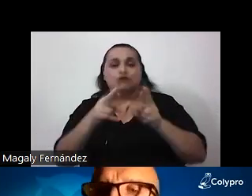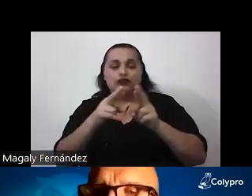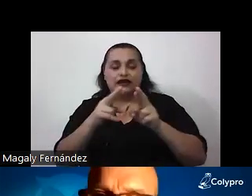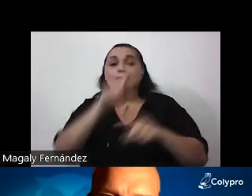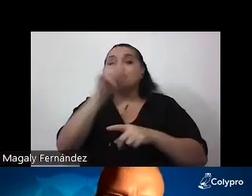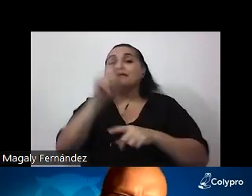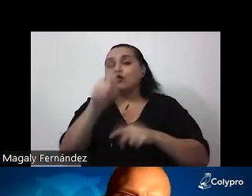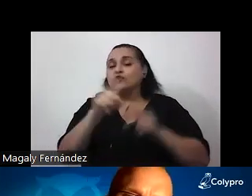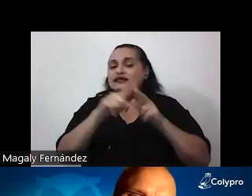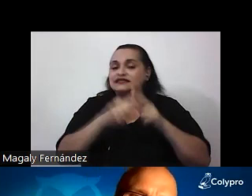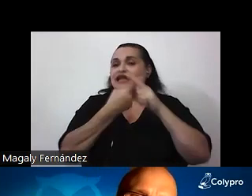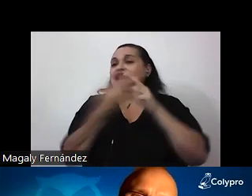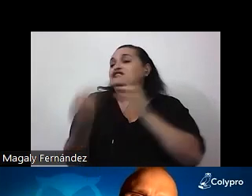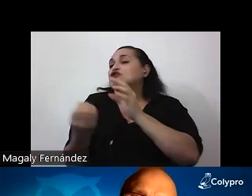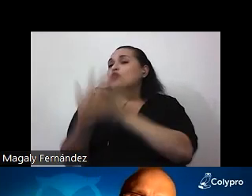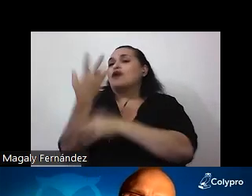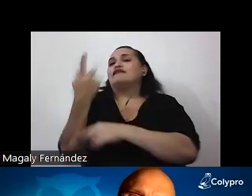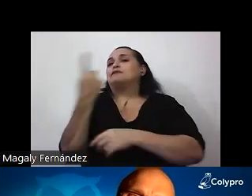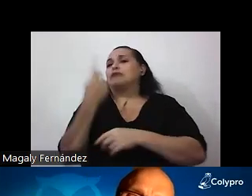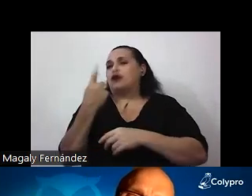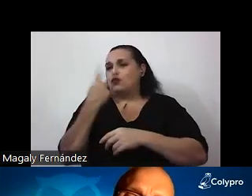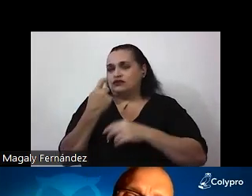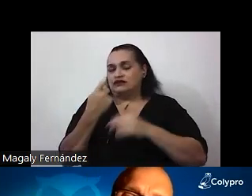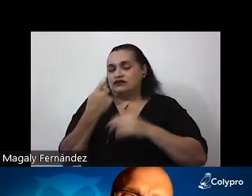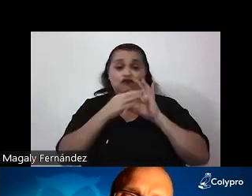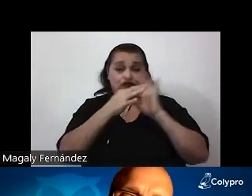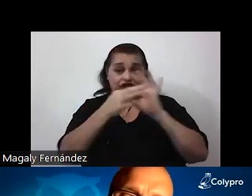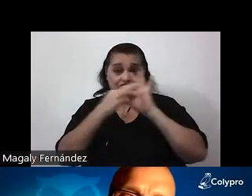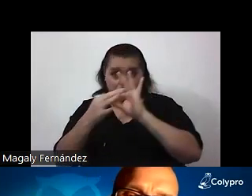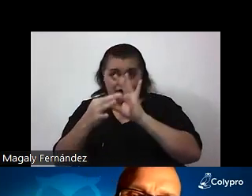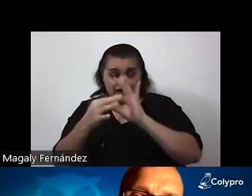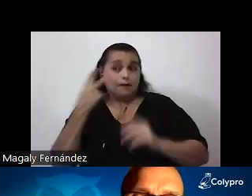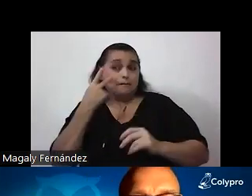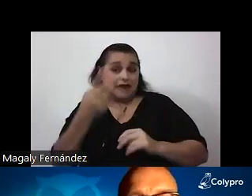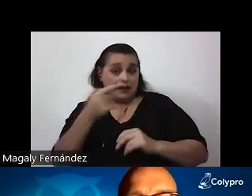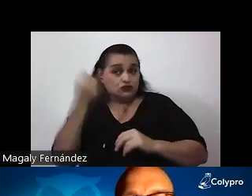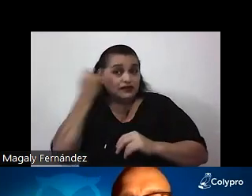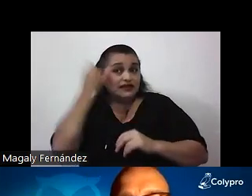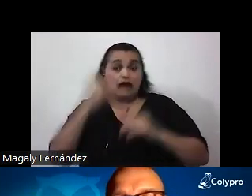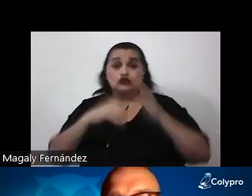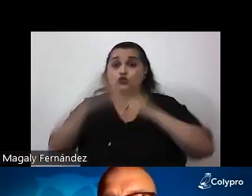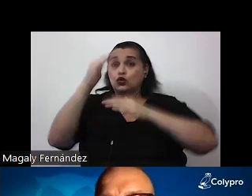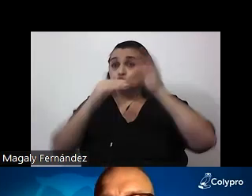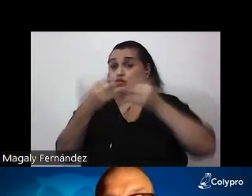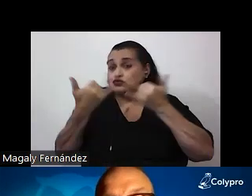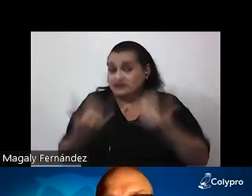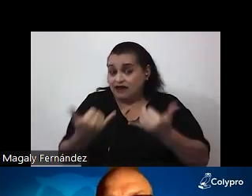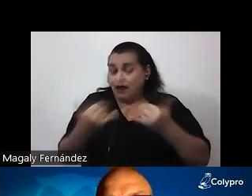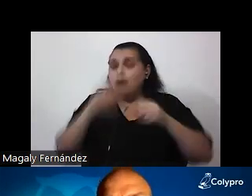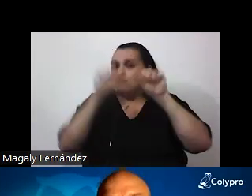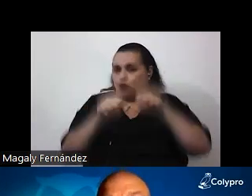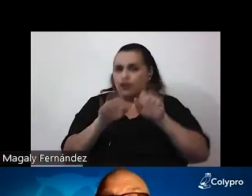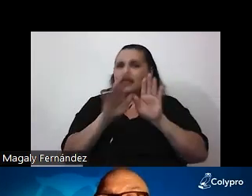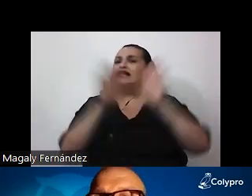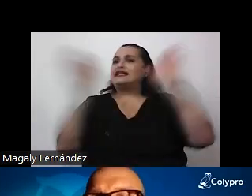nuevas preguntas relacionadas veremos si estas ideas que hemos construido las podemos generalizar extrapolar